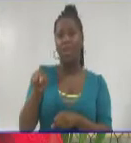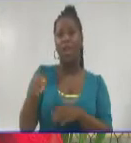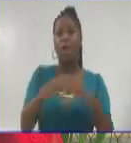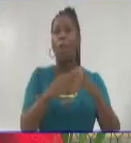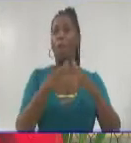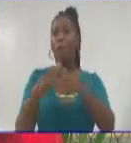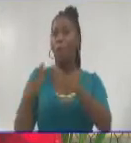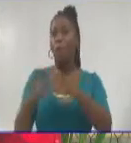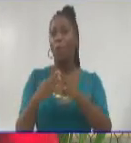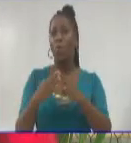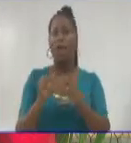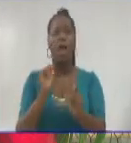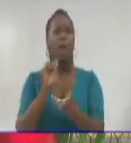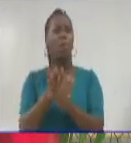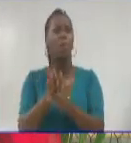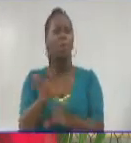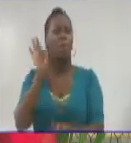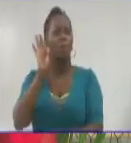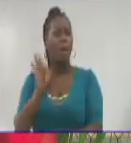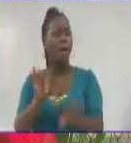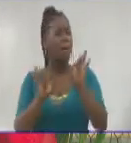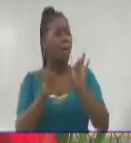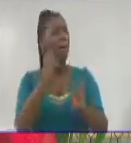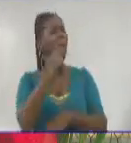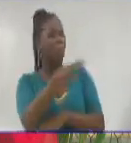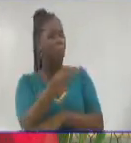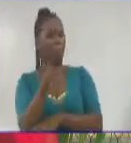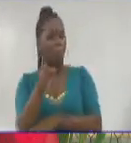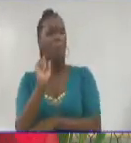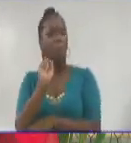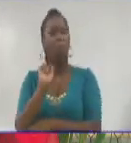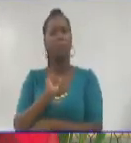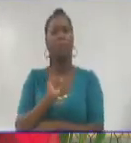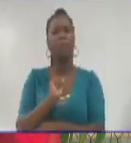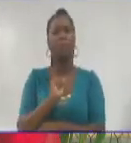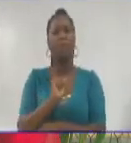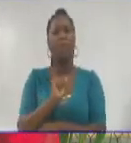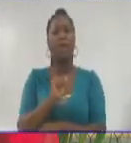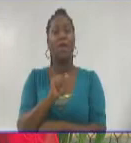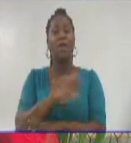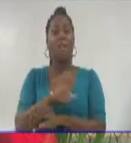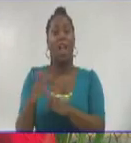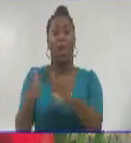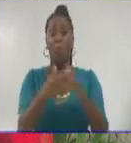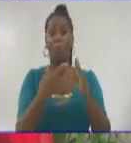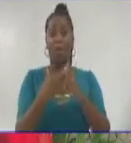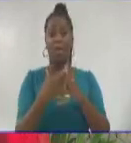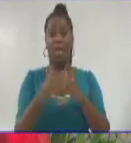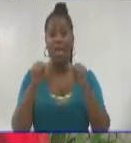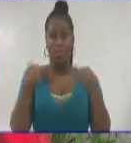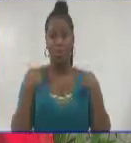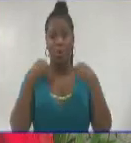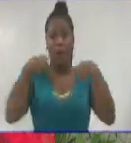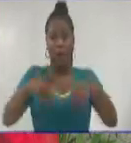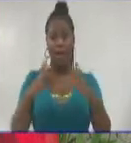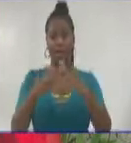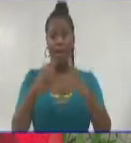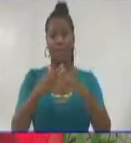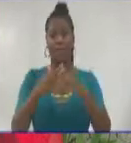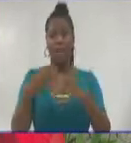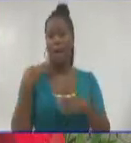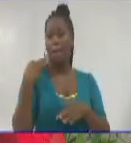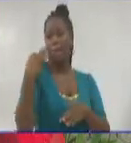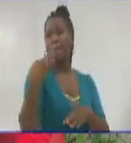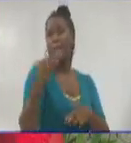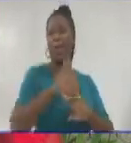las elecciones municipales que se acostumbran y bueno, la comunidad en la que vivo decide elegirme como